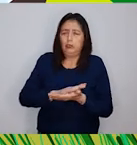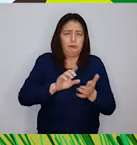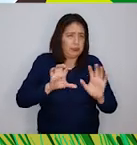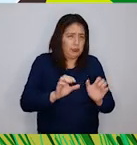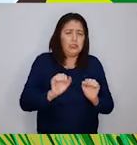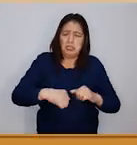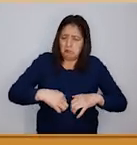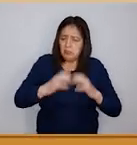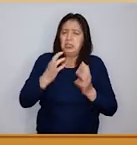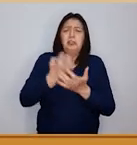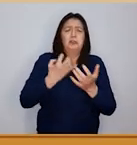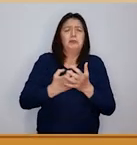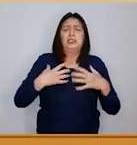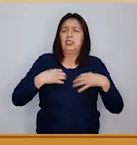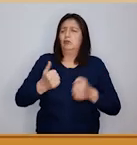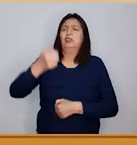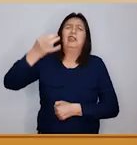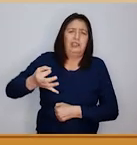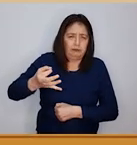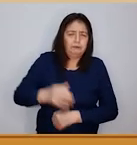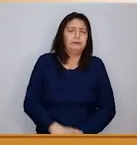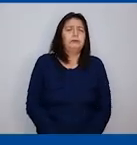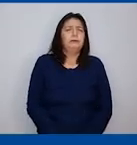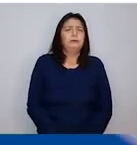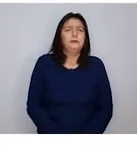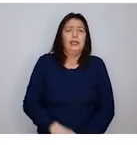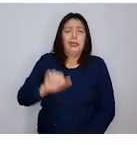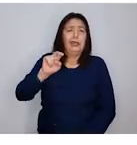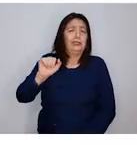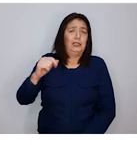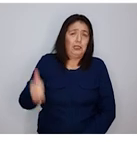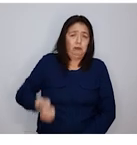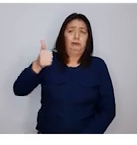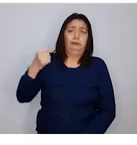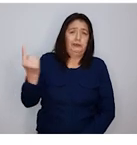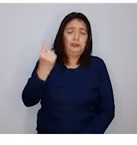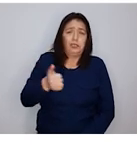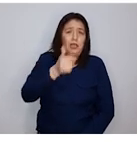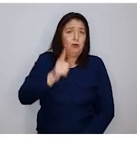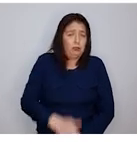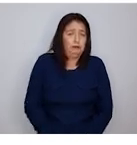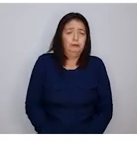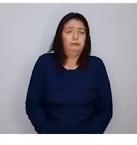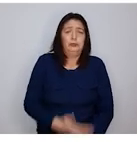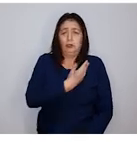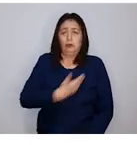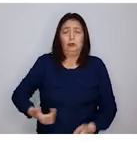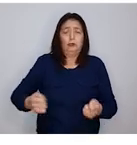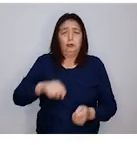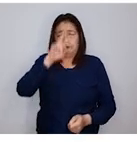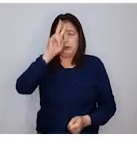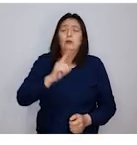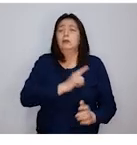Reactivación Económica y Salud de Calidad ANA, Autoridad Nacional del Agua Gobierno